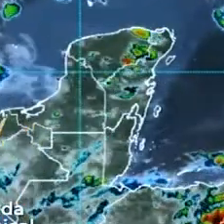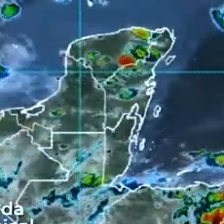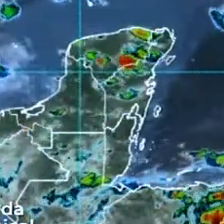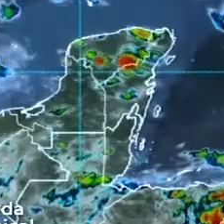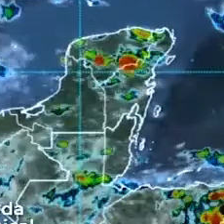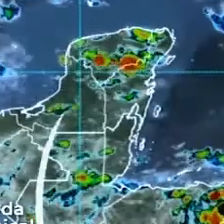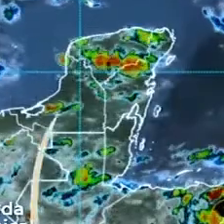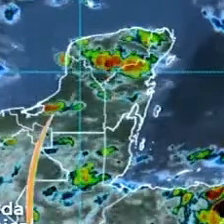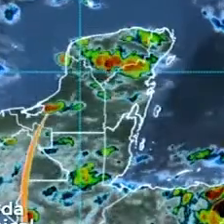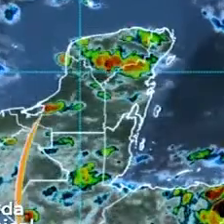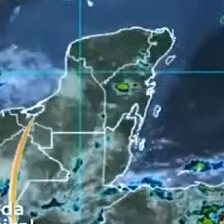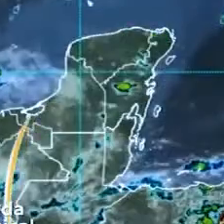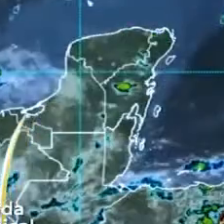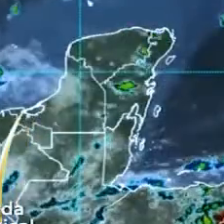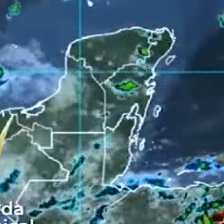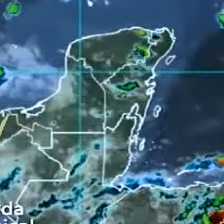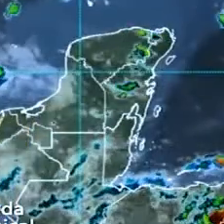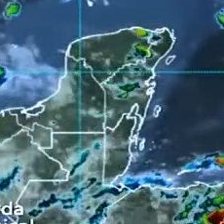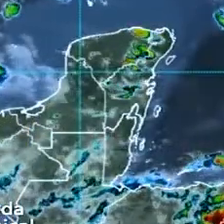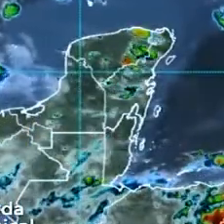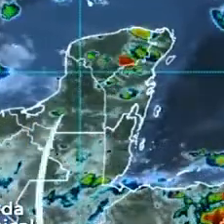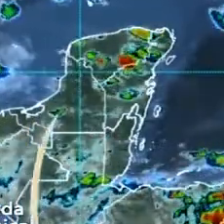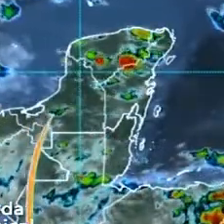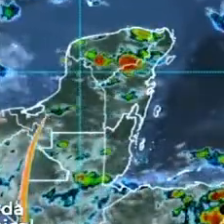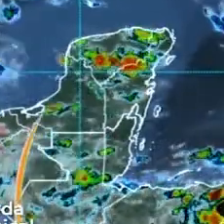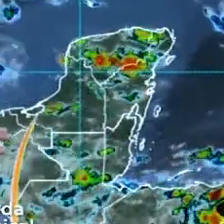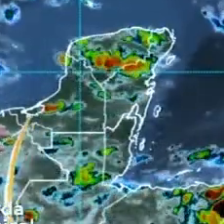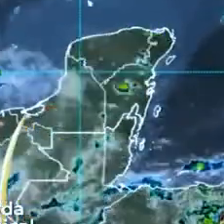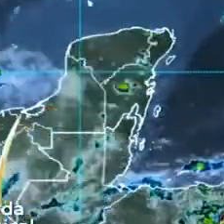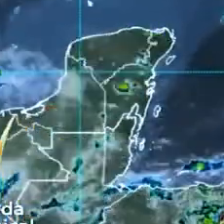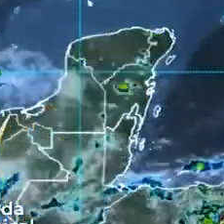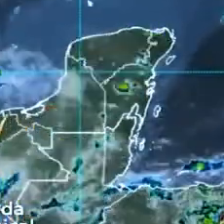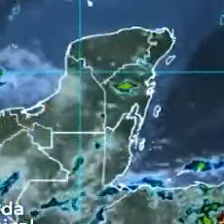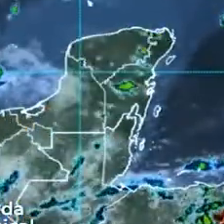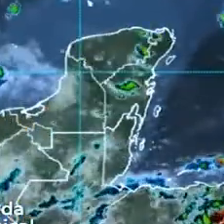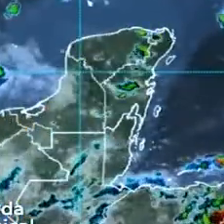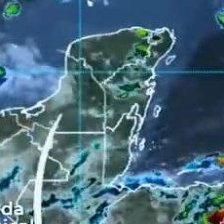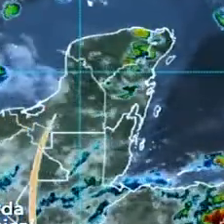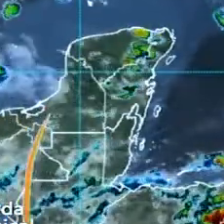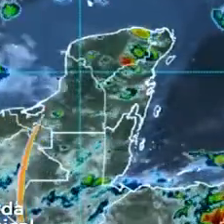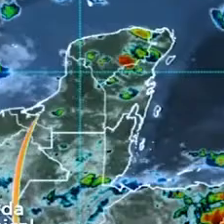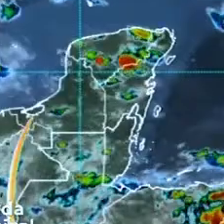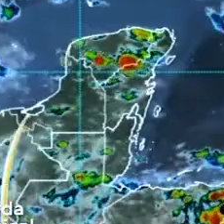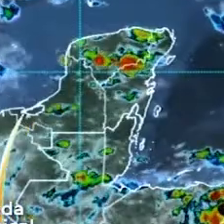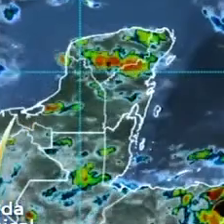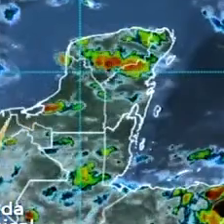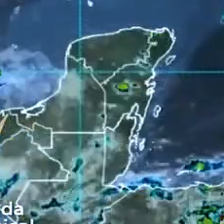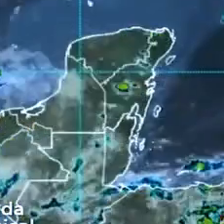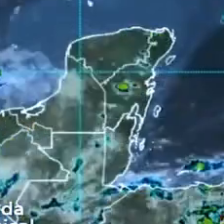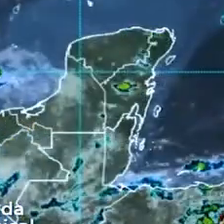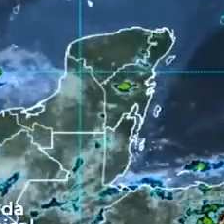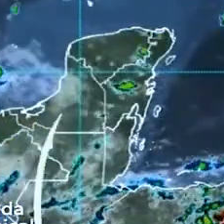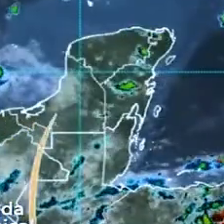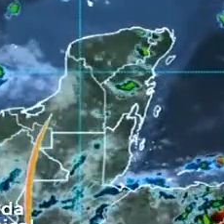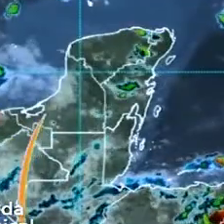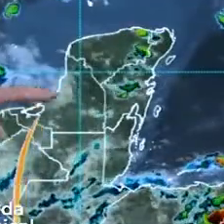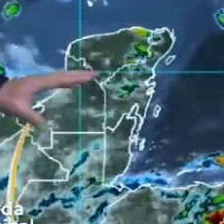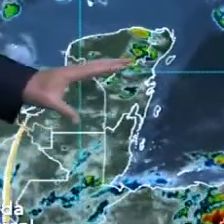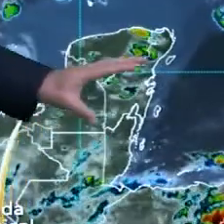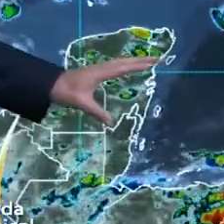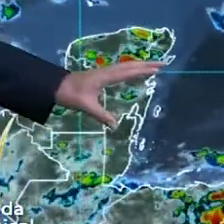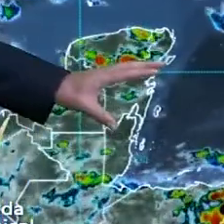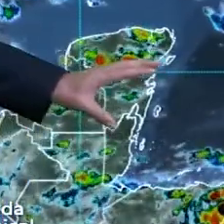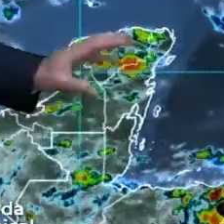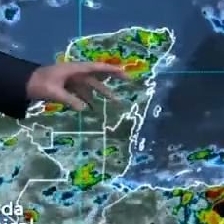o muy fuertes en el sur de Veracruz, algunas fuertes en el estado de Tabasco, que es la zona en donde se está precisamente el sureste nacional.